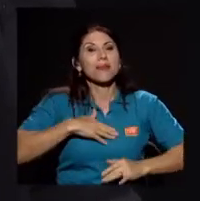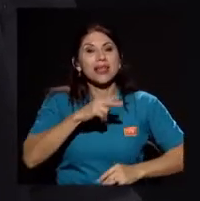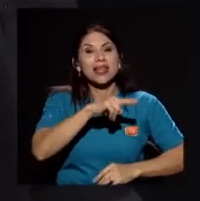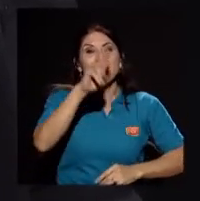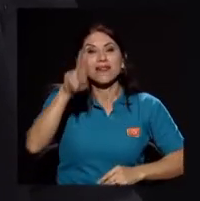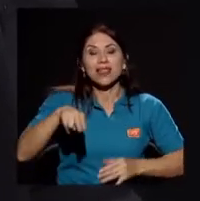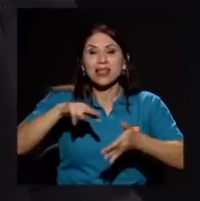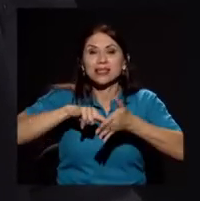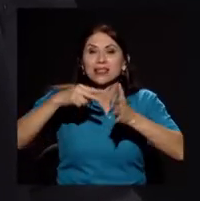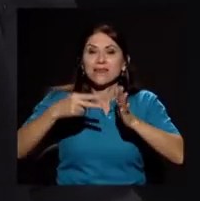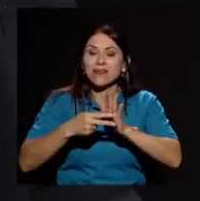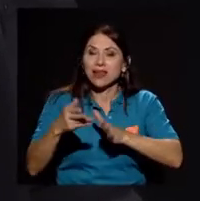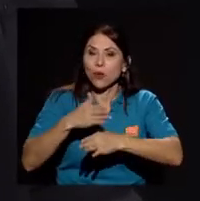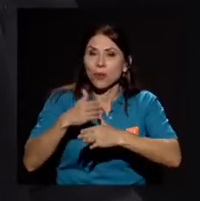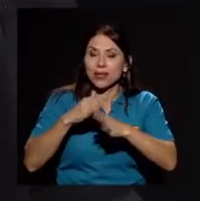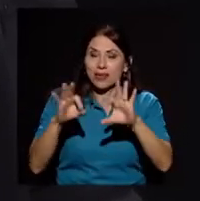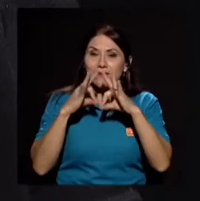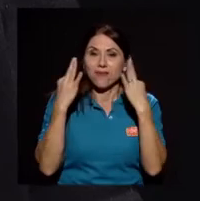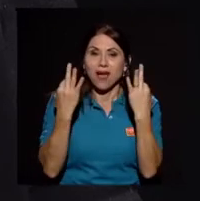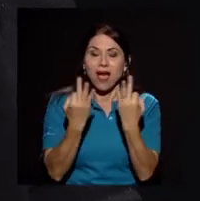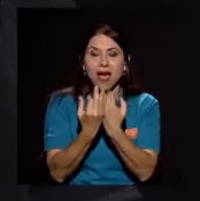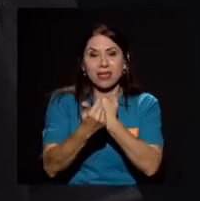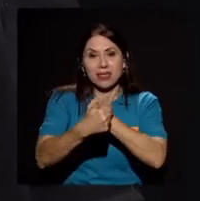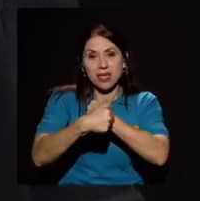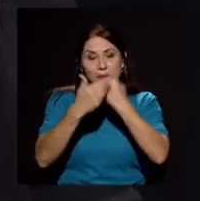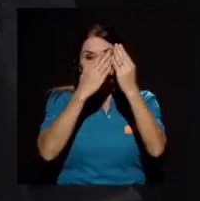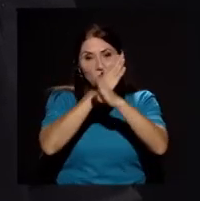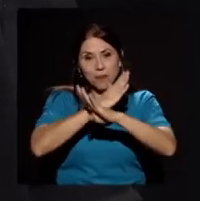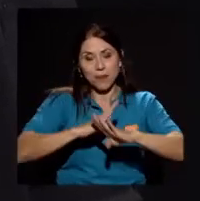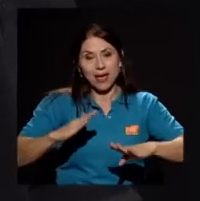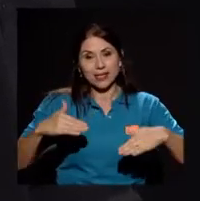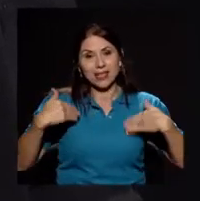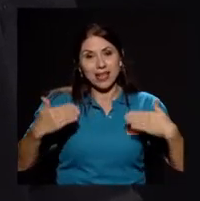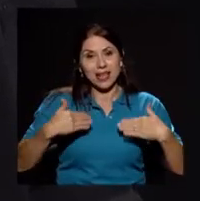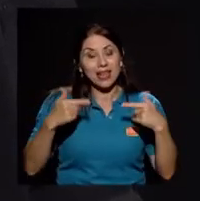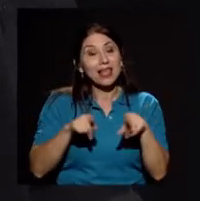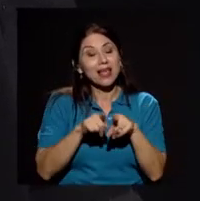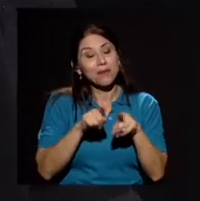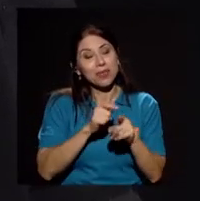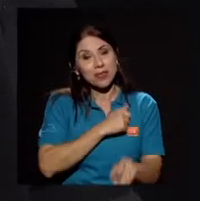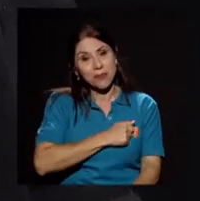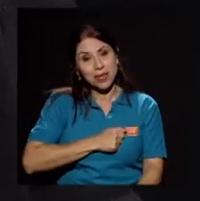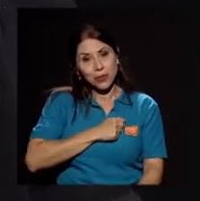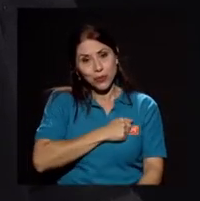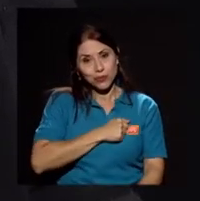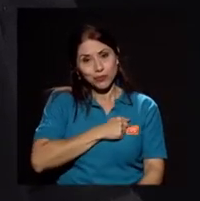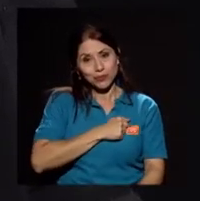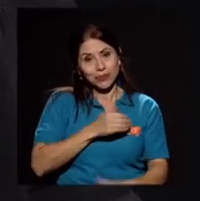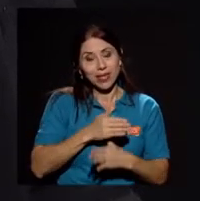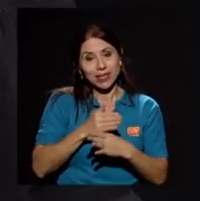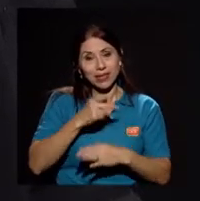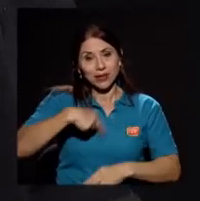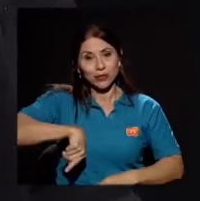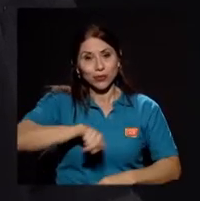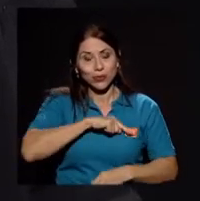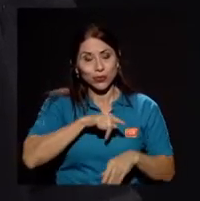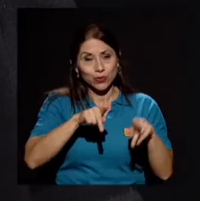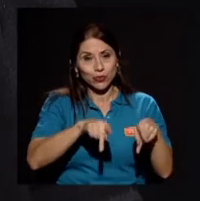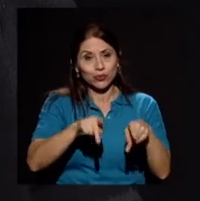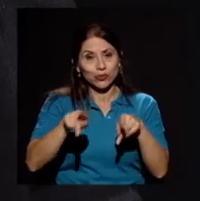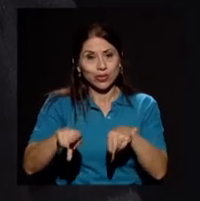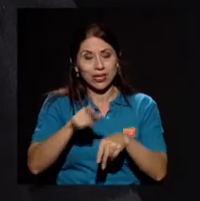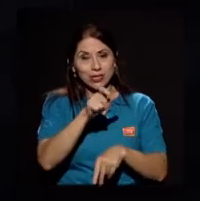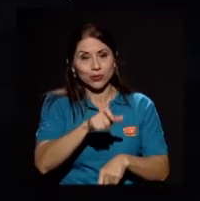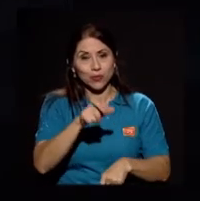es un tiempo de paz es un tiempo de alegría y es un tiempo del perdón también entre nosotros los seres humanos me